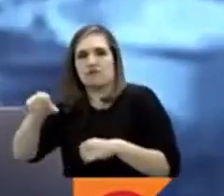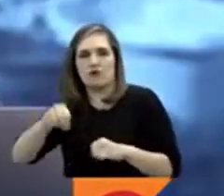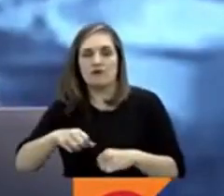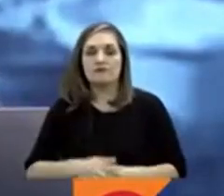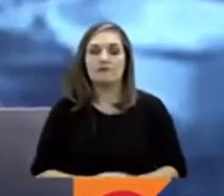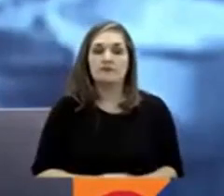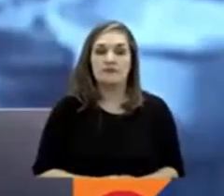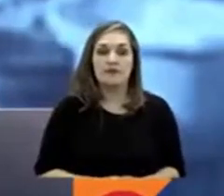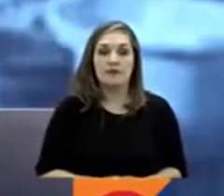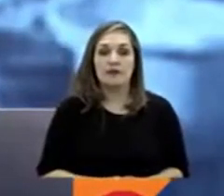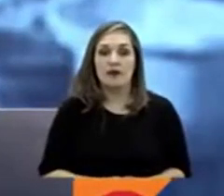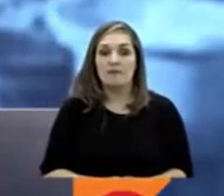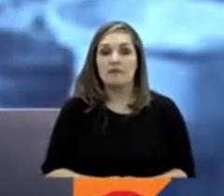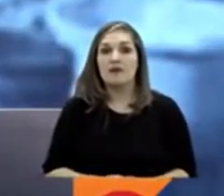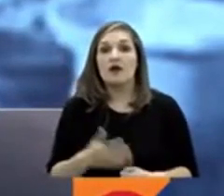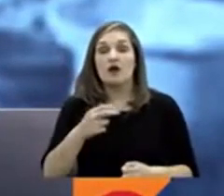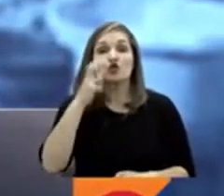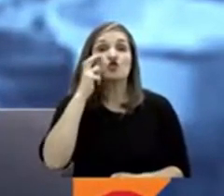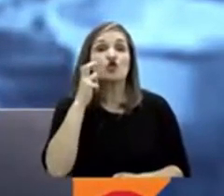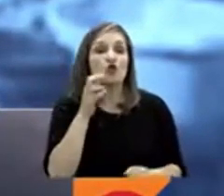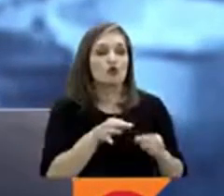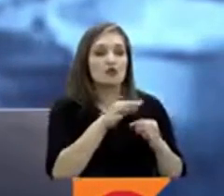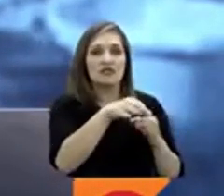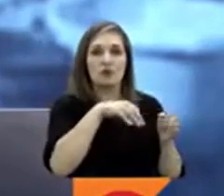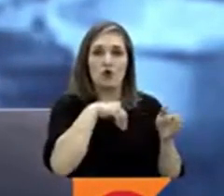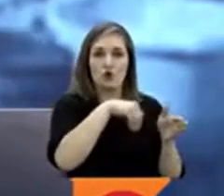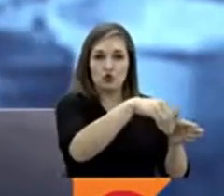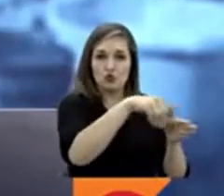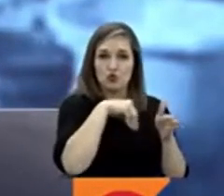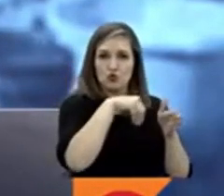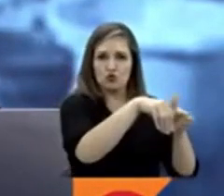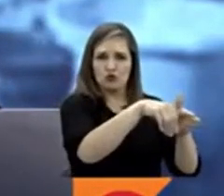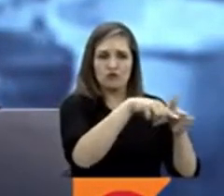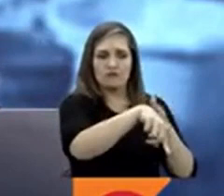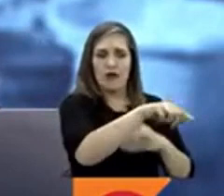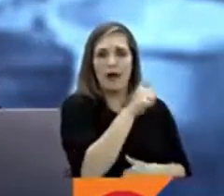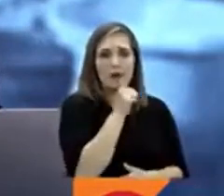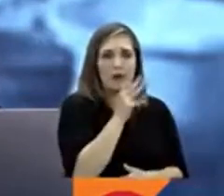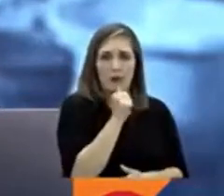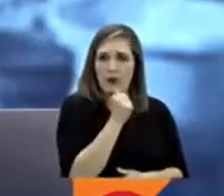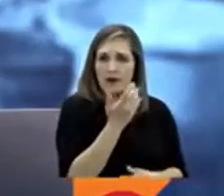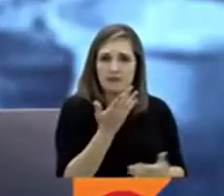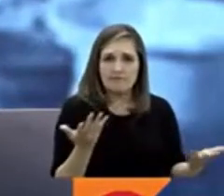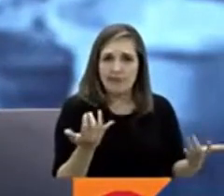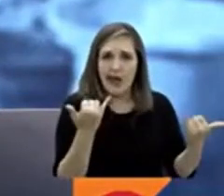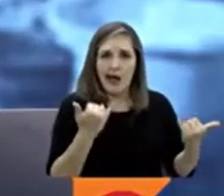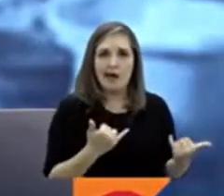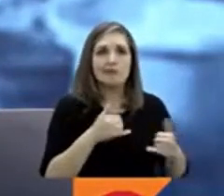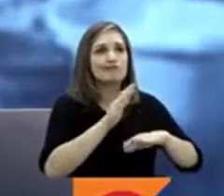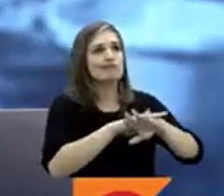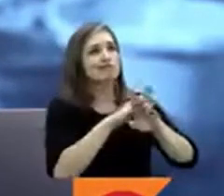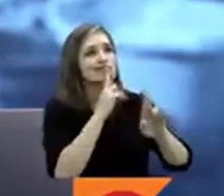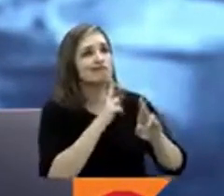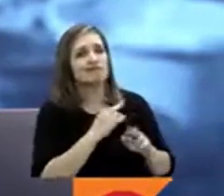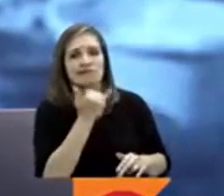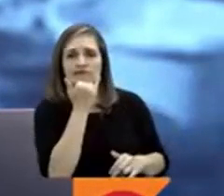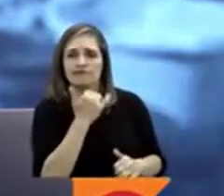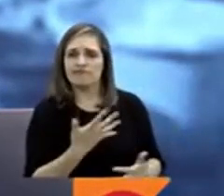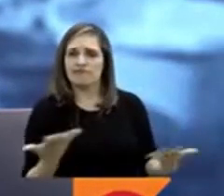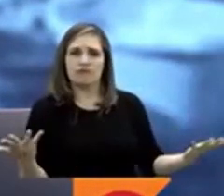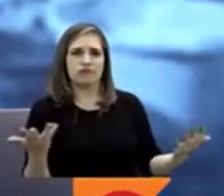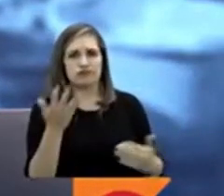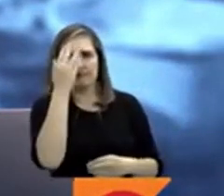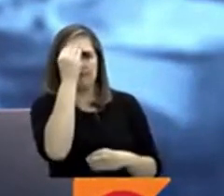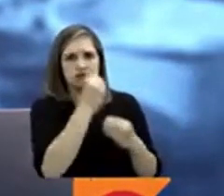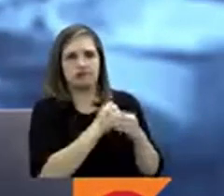Y en Río Sucio, Chocó, la falta de agua potable tiene indignados a los habitantes quienes piden respuesta a las autoridades locales. José Luis Murillo,